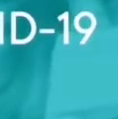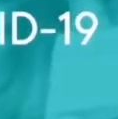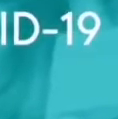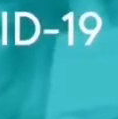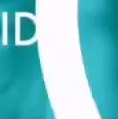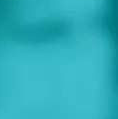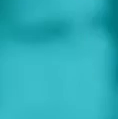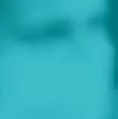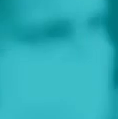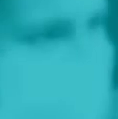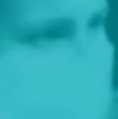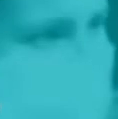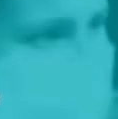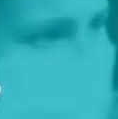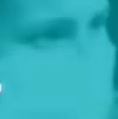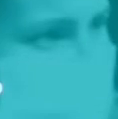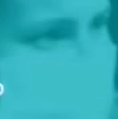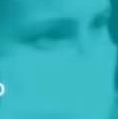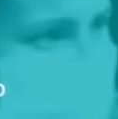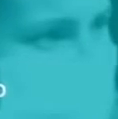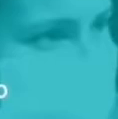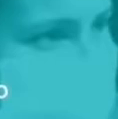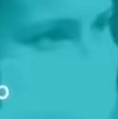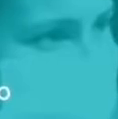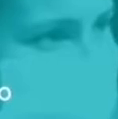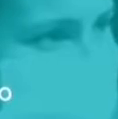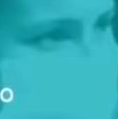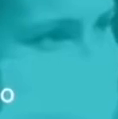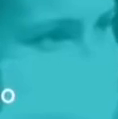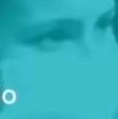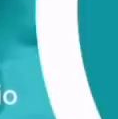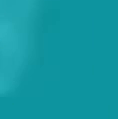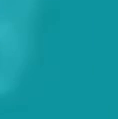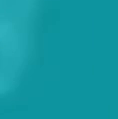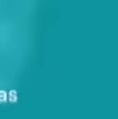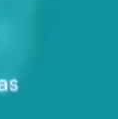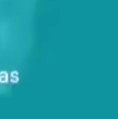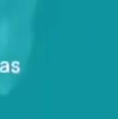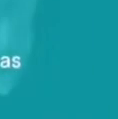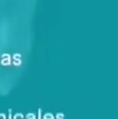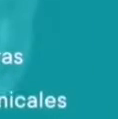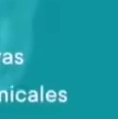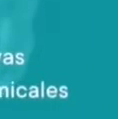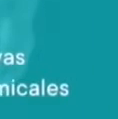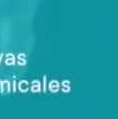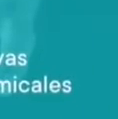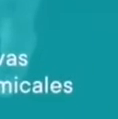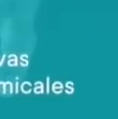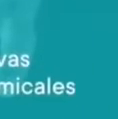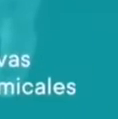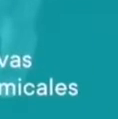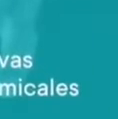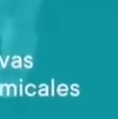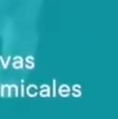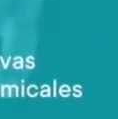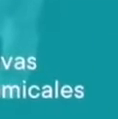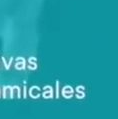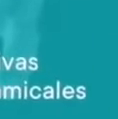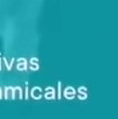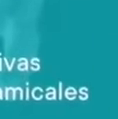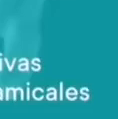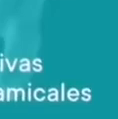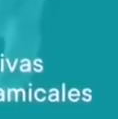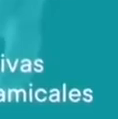COVID-19. Limita tus salidas a lo estrictamente necesario. No acudas a reuniones masivas ni organizes